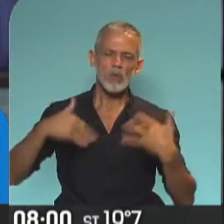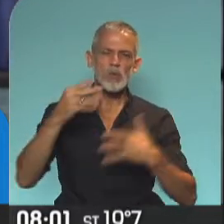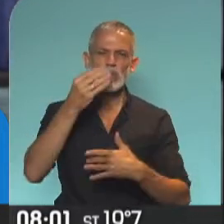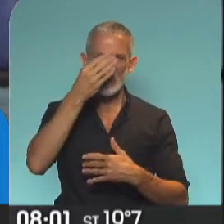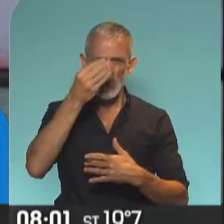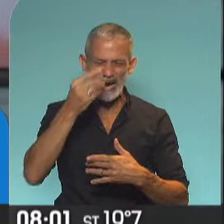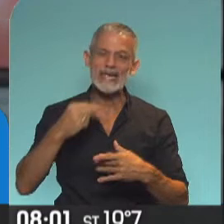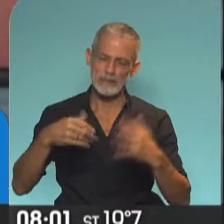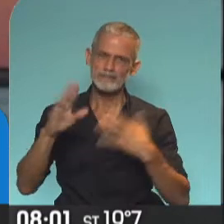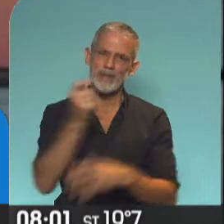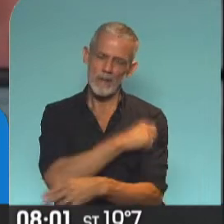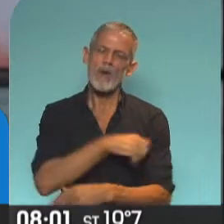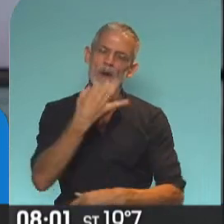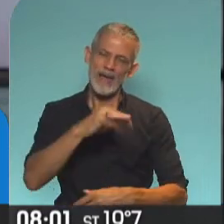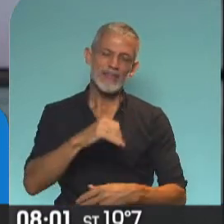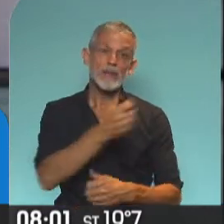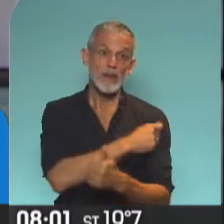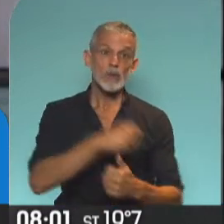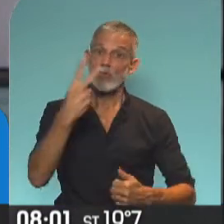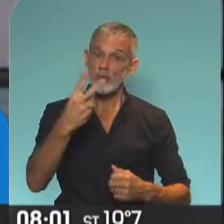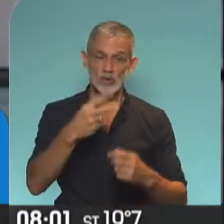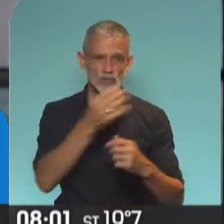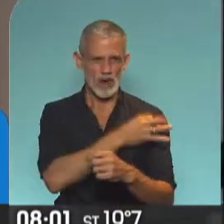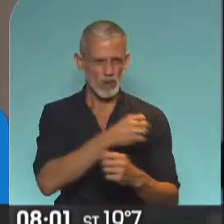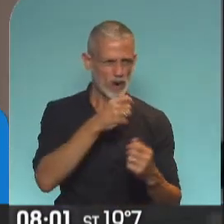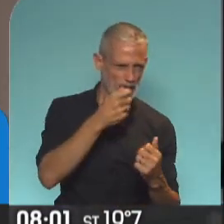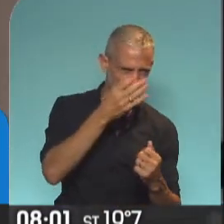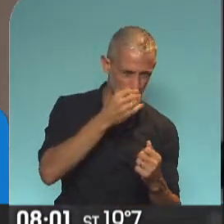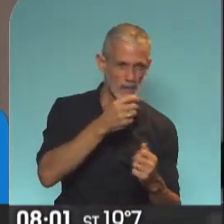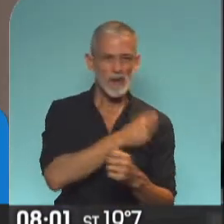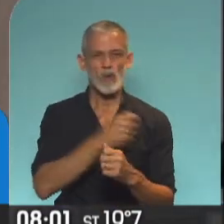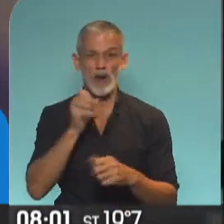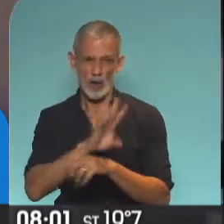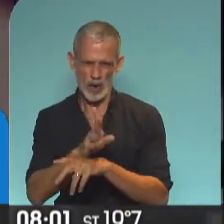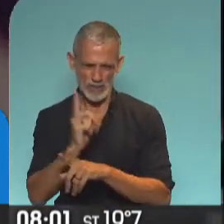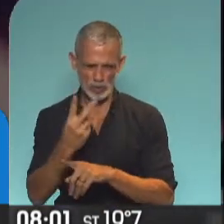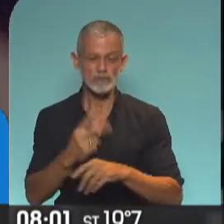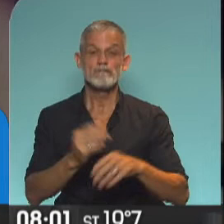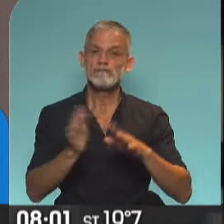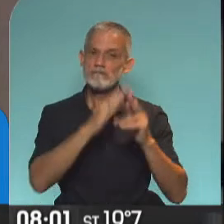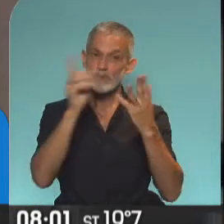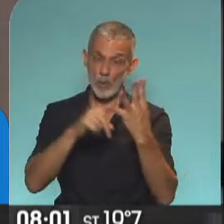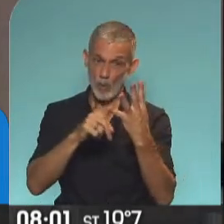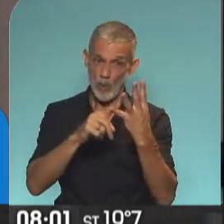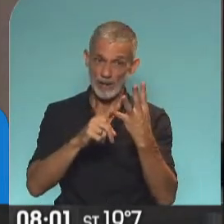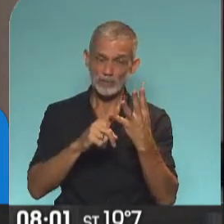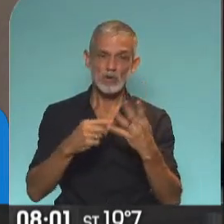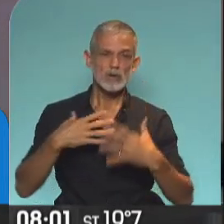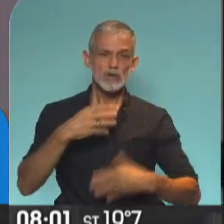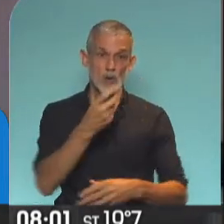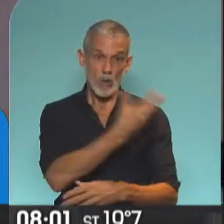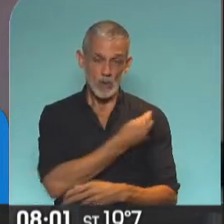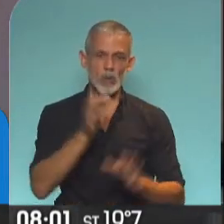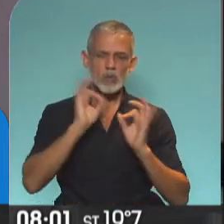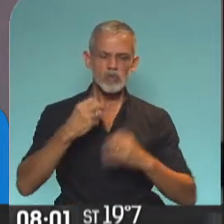el COVID. Así que hay que vacunarse contra las dos enfermedades. Vamos al cuarto mito. A ver, los efectos secundarios de las vacunas contra el